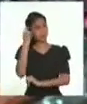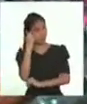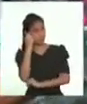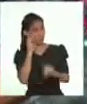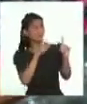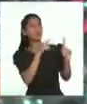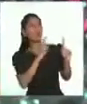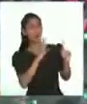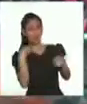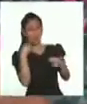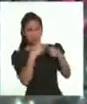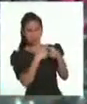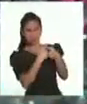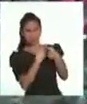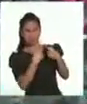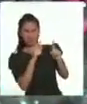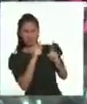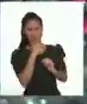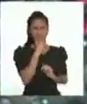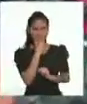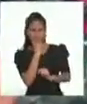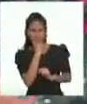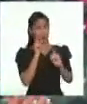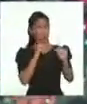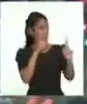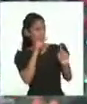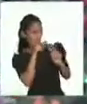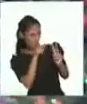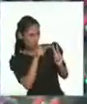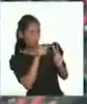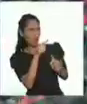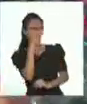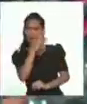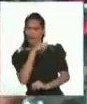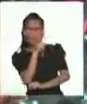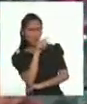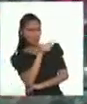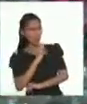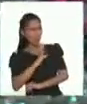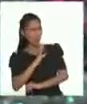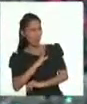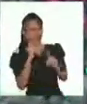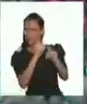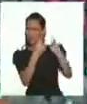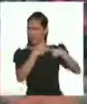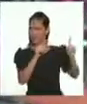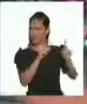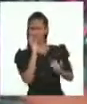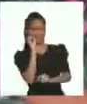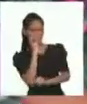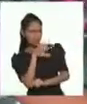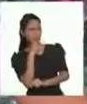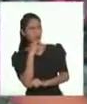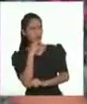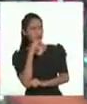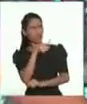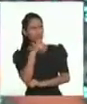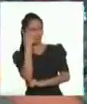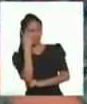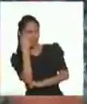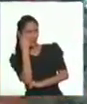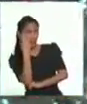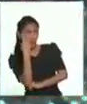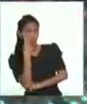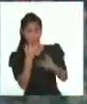de que su manera de hablar el español era la única correcta, al escuchar a Mario pronunciar las palabras de forma diferente, le dijo que tenía dificultades para